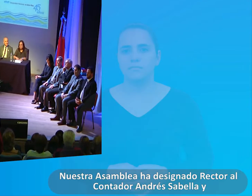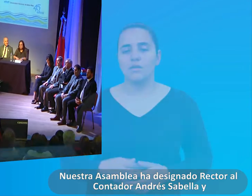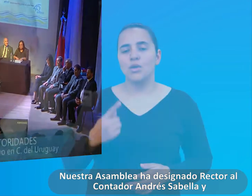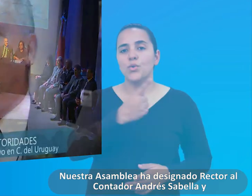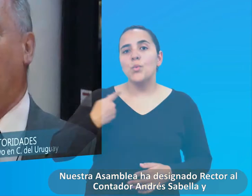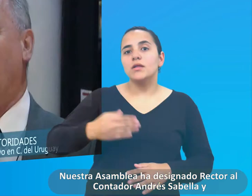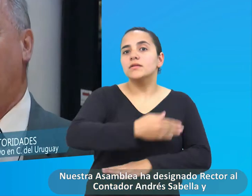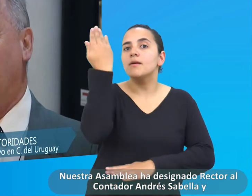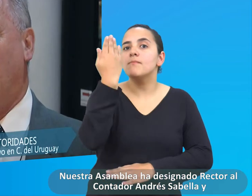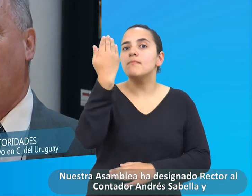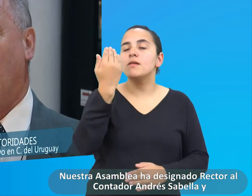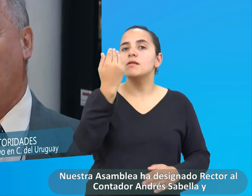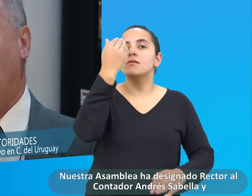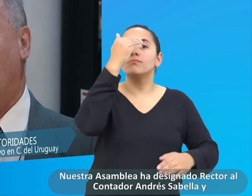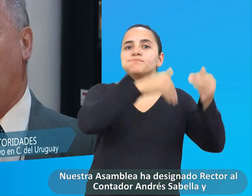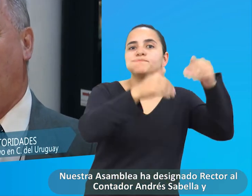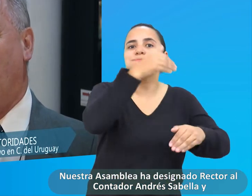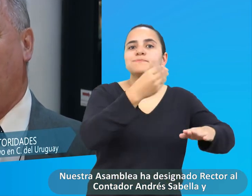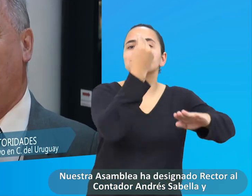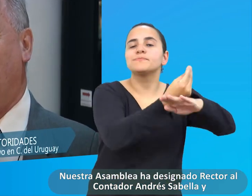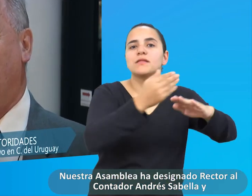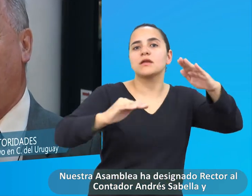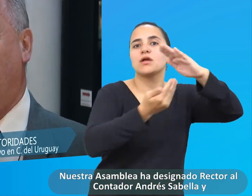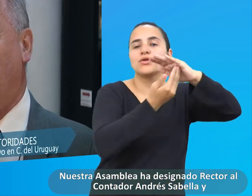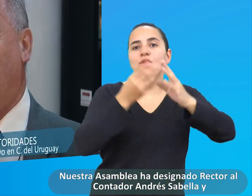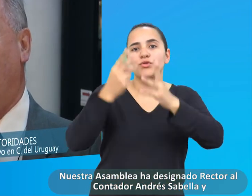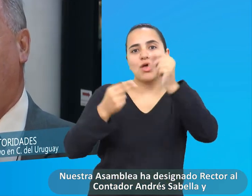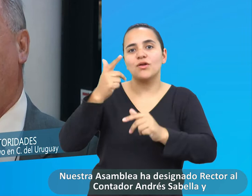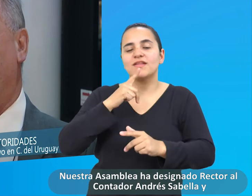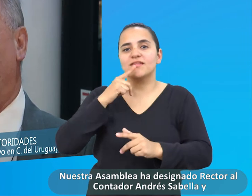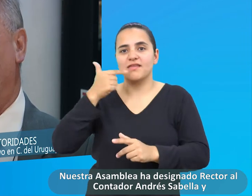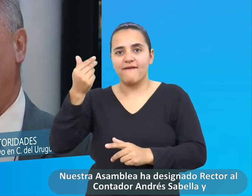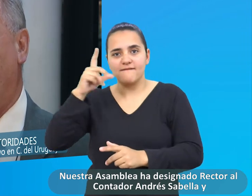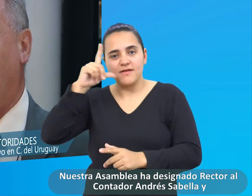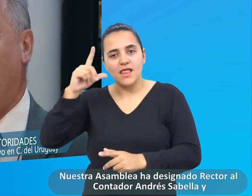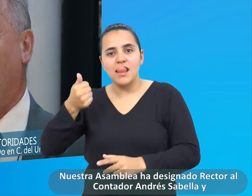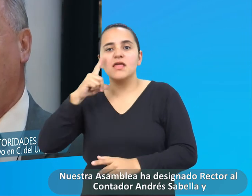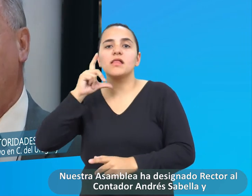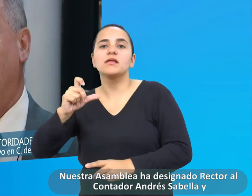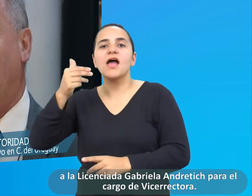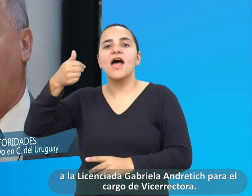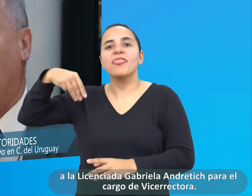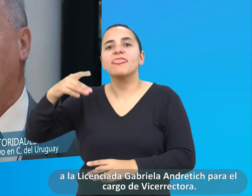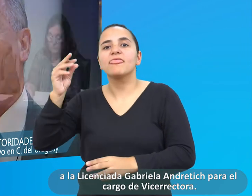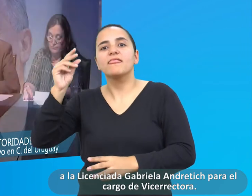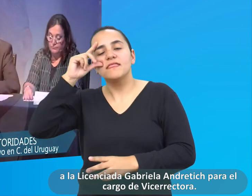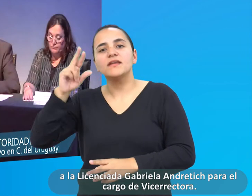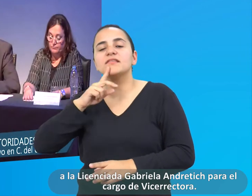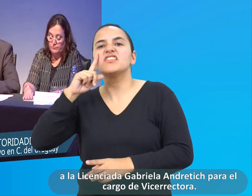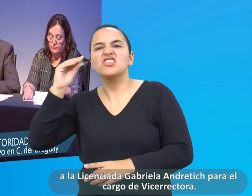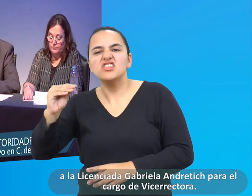Nuestra asamblea ha designado rector al contador Andrés Abela y a la licenciada Gabriela Anderti para el cargo de